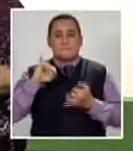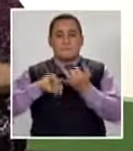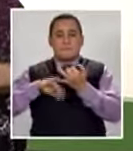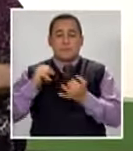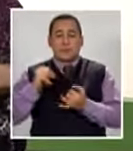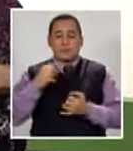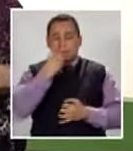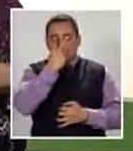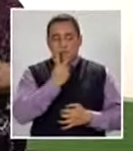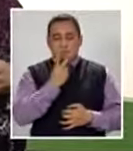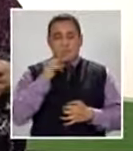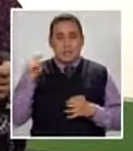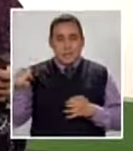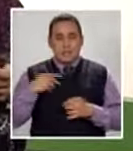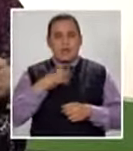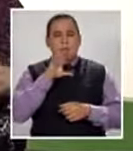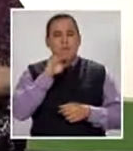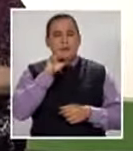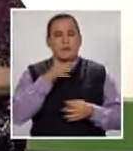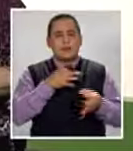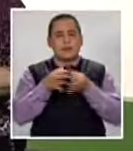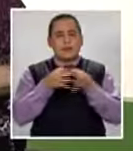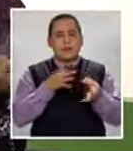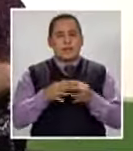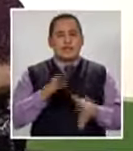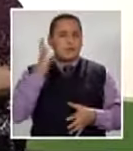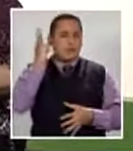Mujeres Valiosas